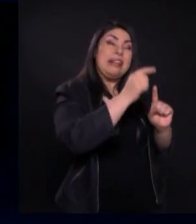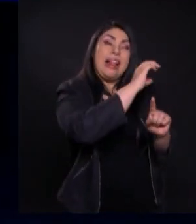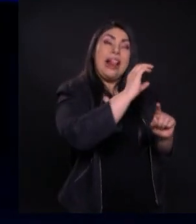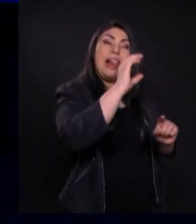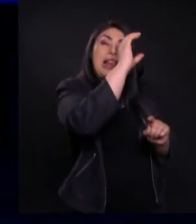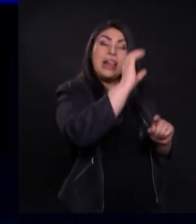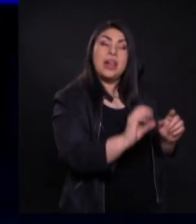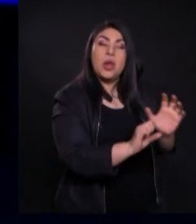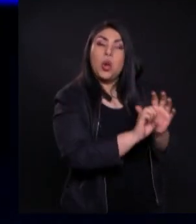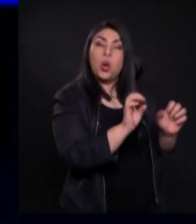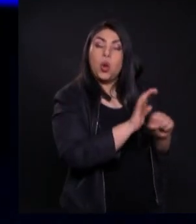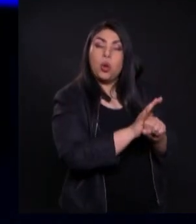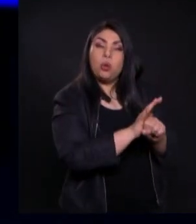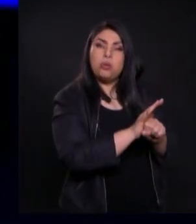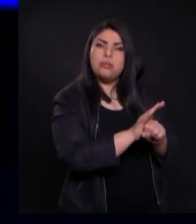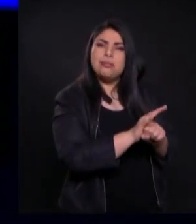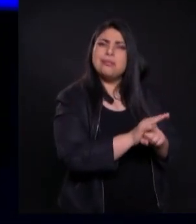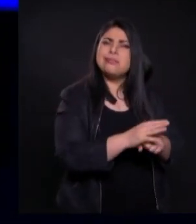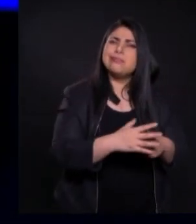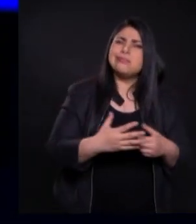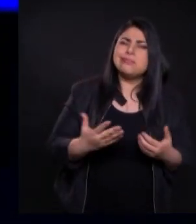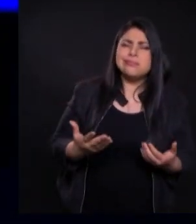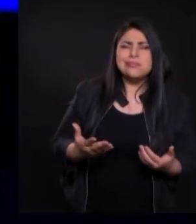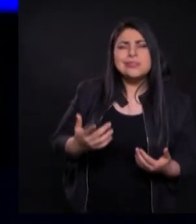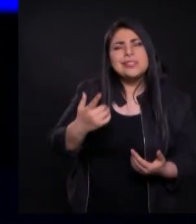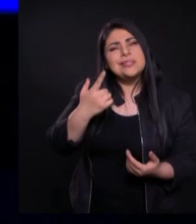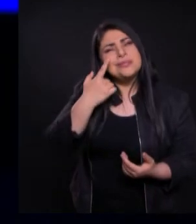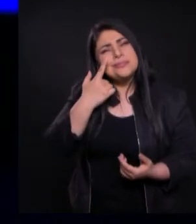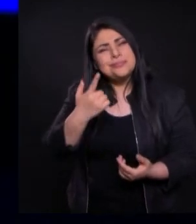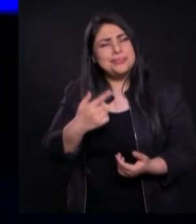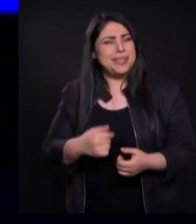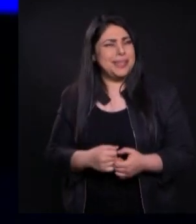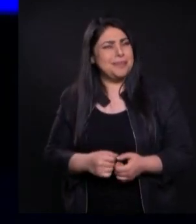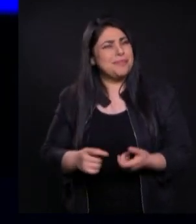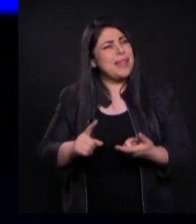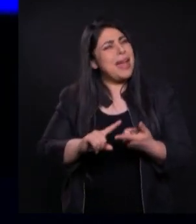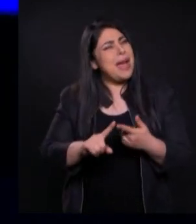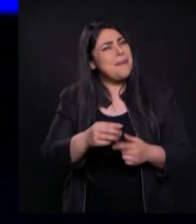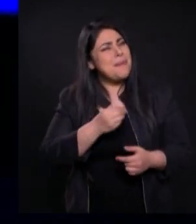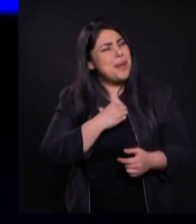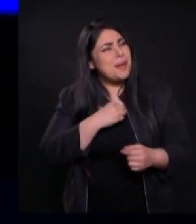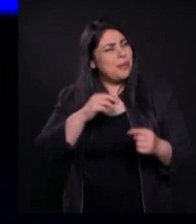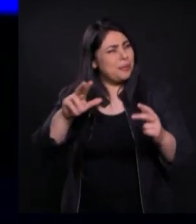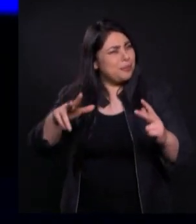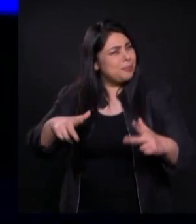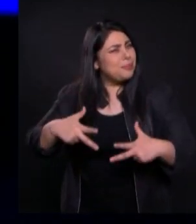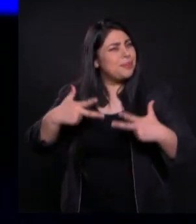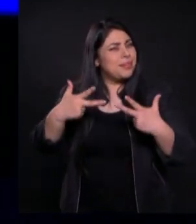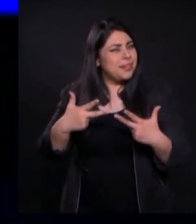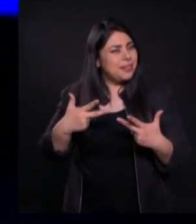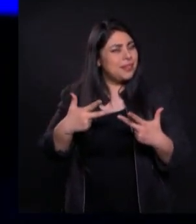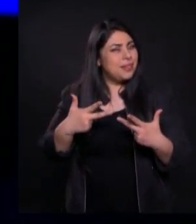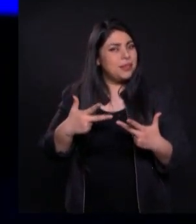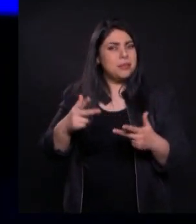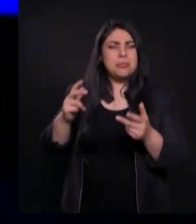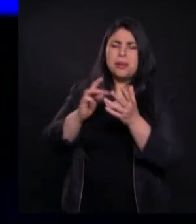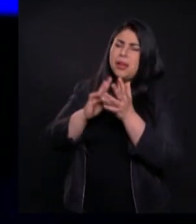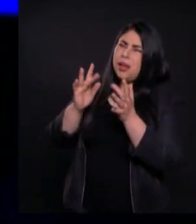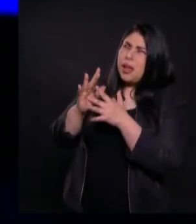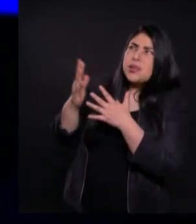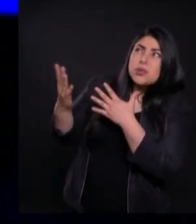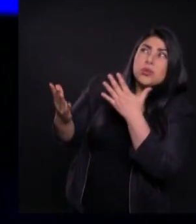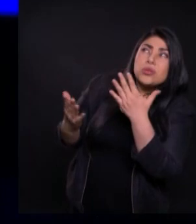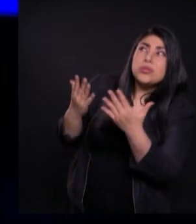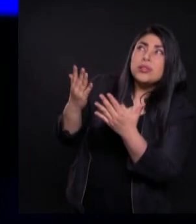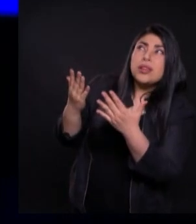Querida iglesia Querida familia Queridos amigos Que están conectados En esta noche Como servía Jesús Servía